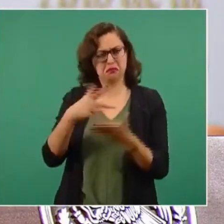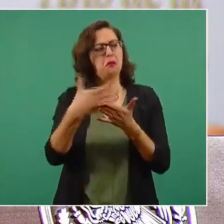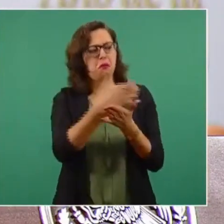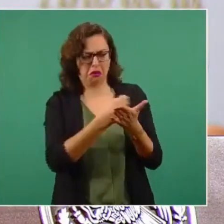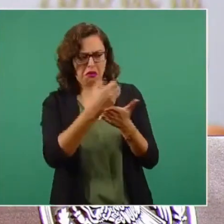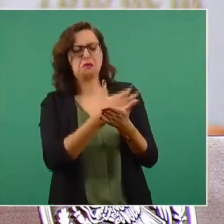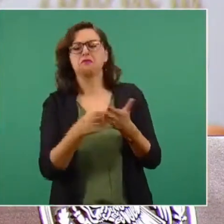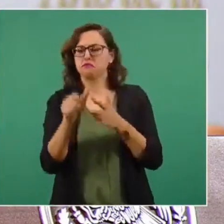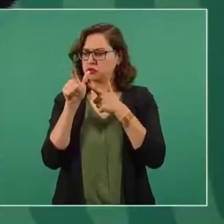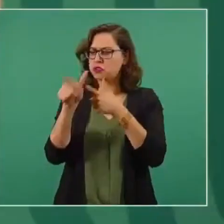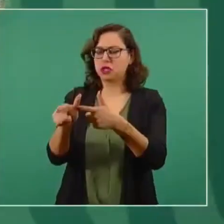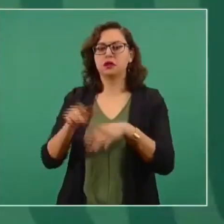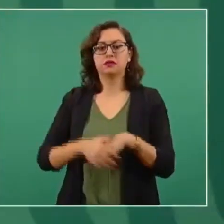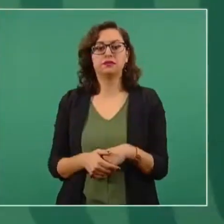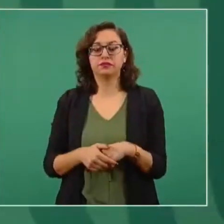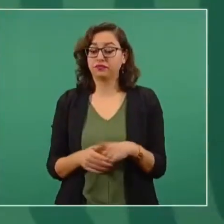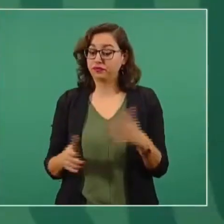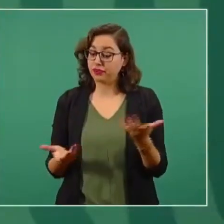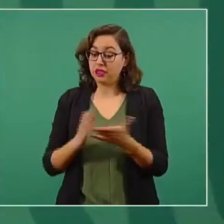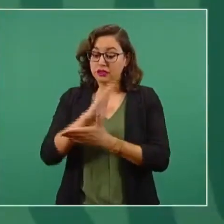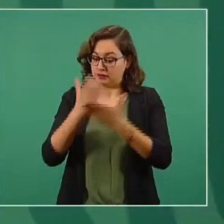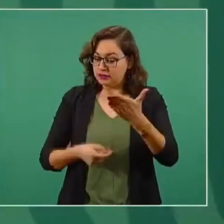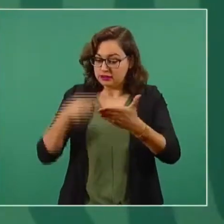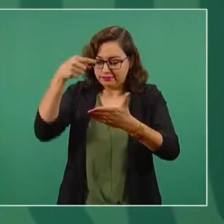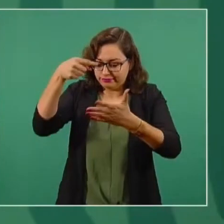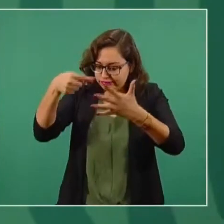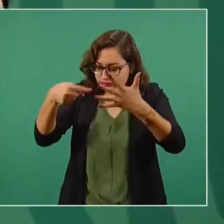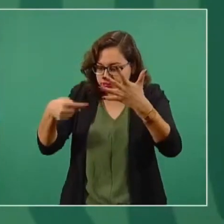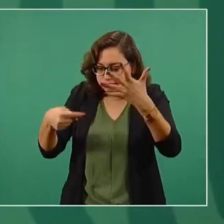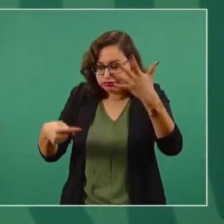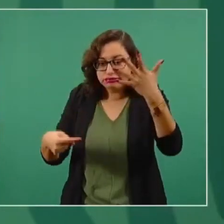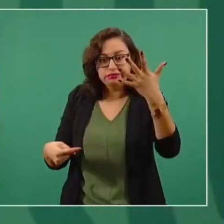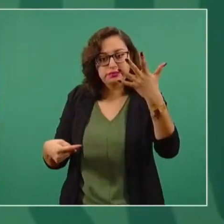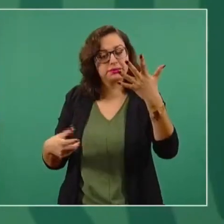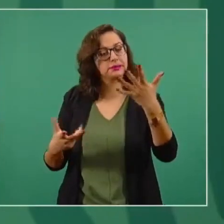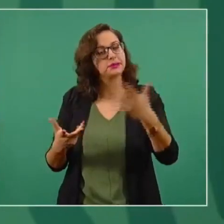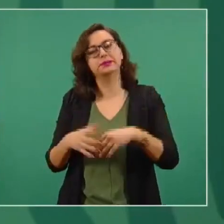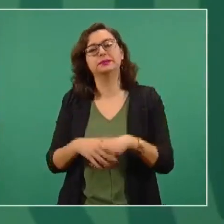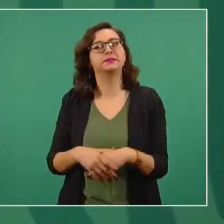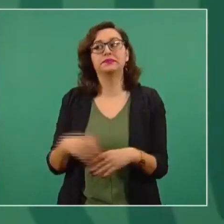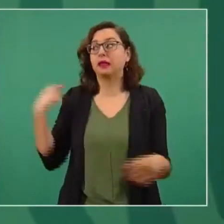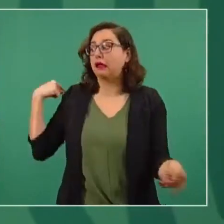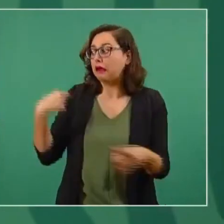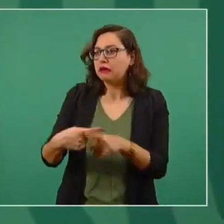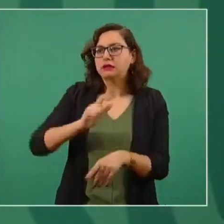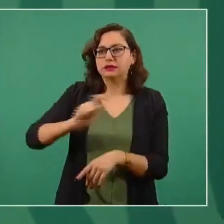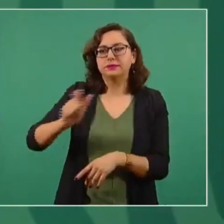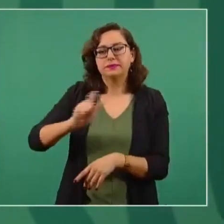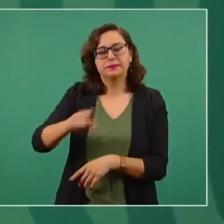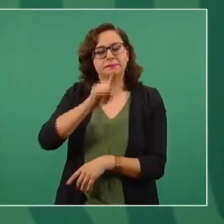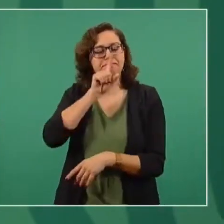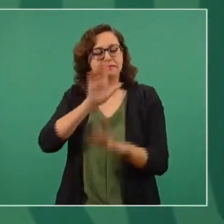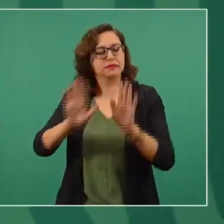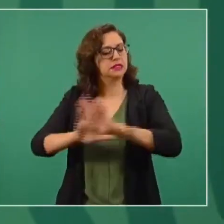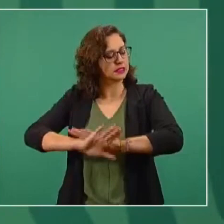y no se les cuestiona todo lo que se les ha pagado de tiempos